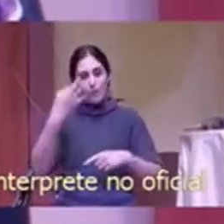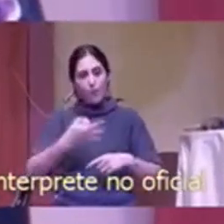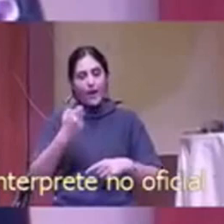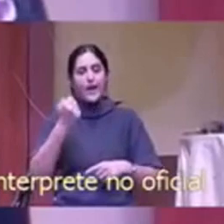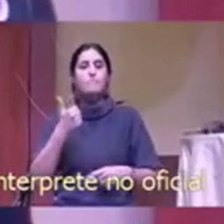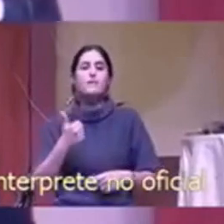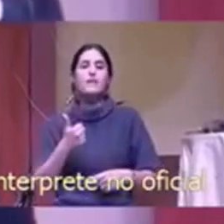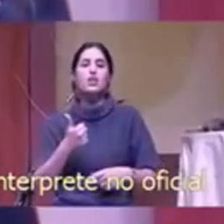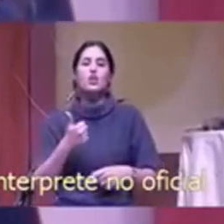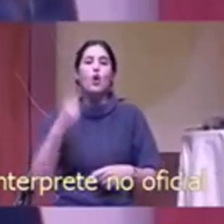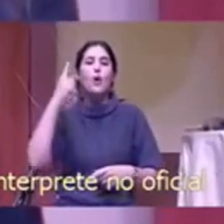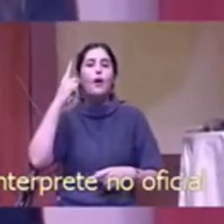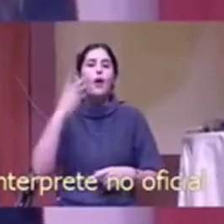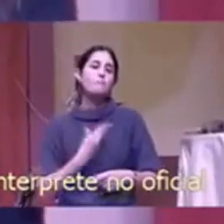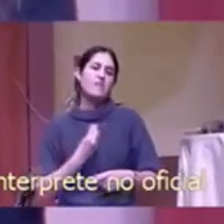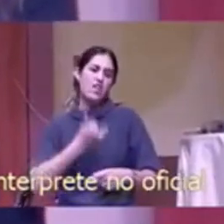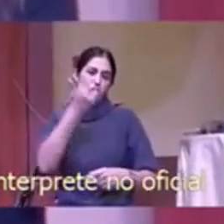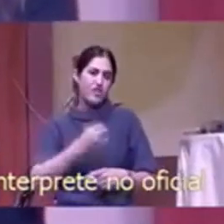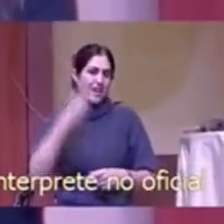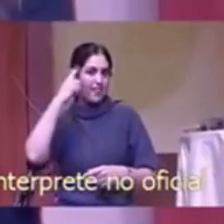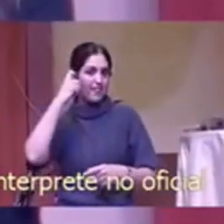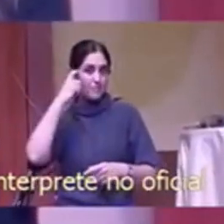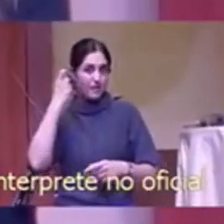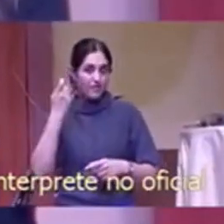enseñémosles a nuestros hijos y nietos